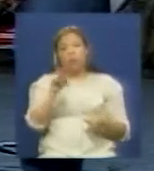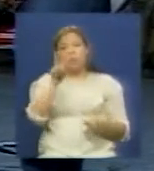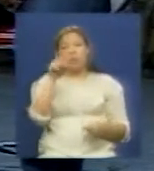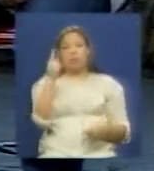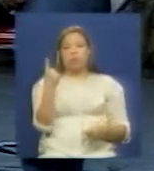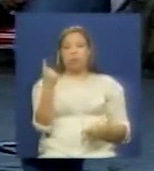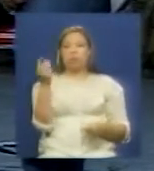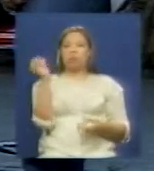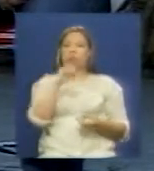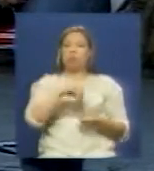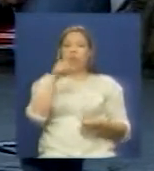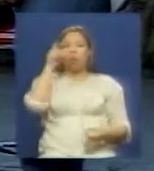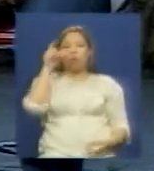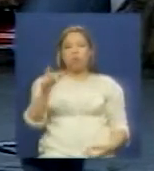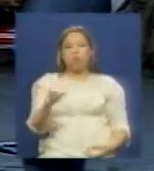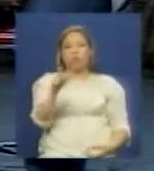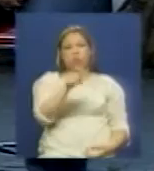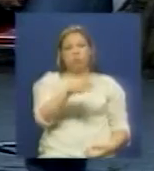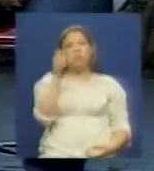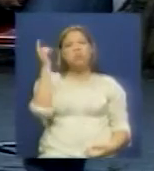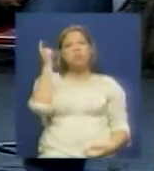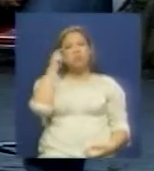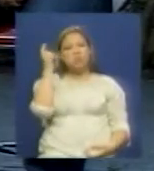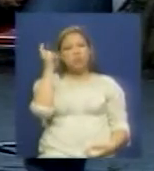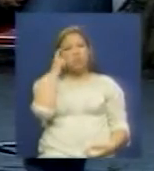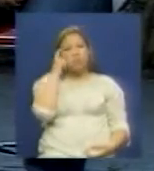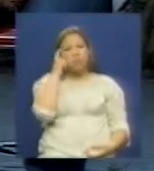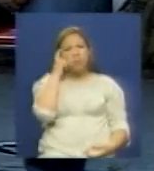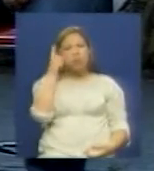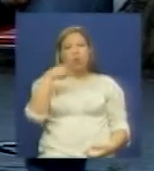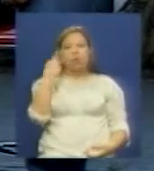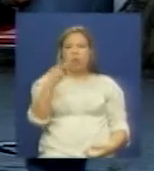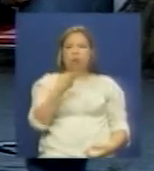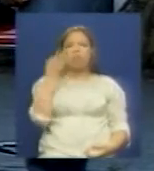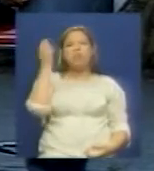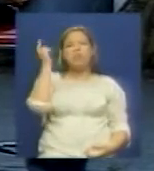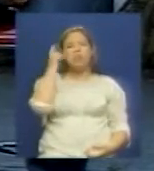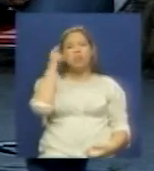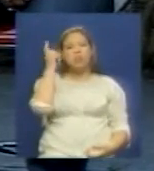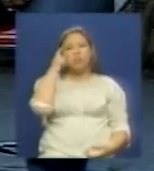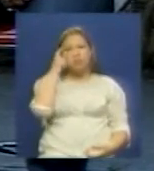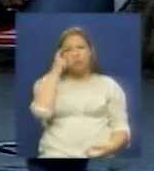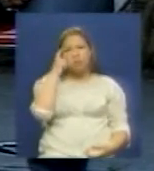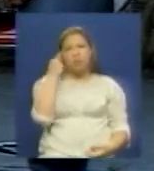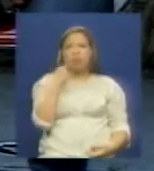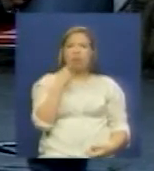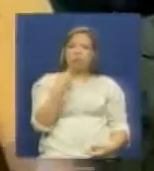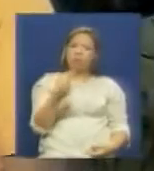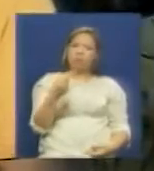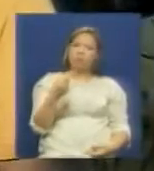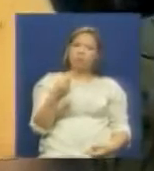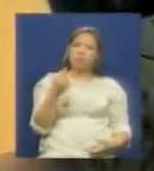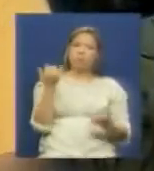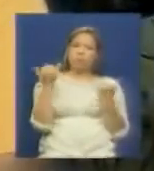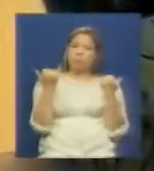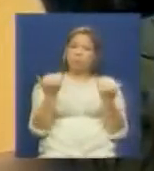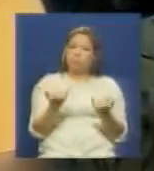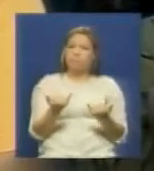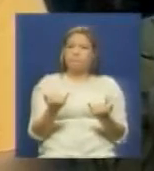eso esto es un pueblo sabio un pueblo ya maduro políticamente lo que dijo el camarada Carmelo pues ya